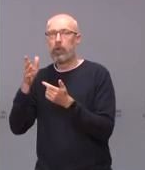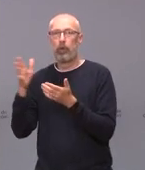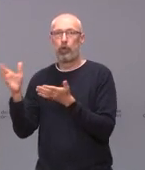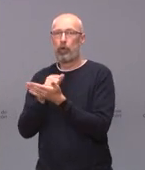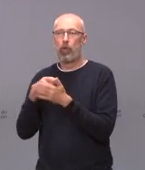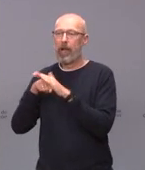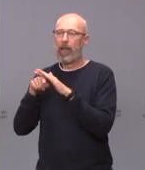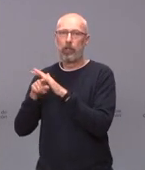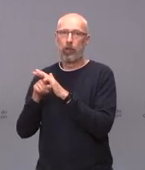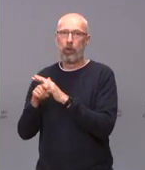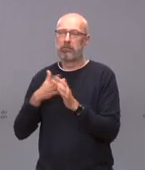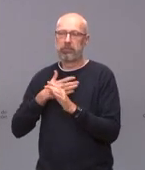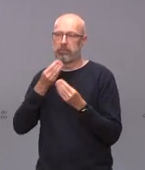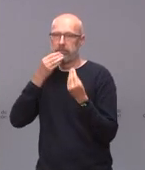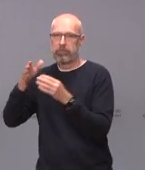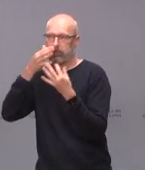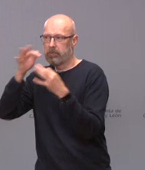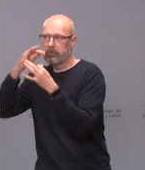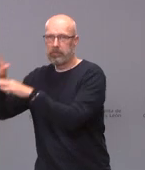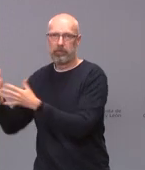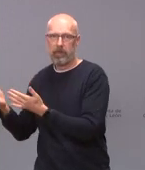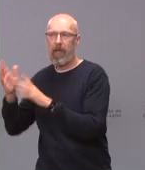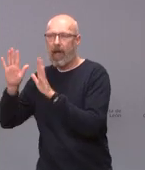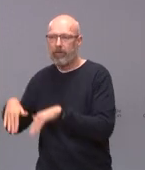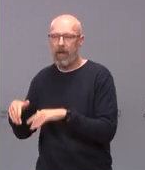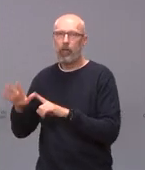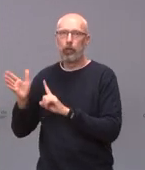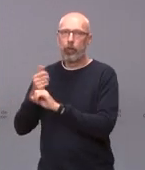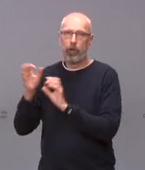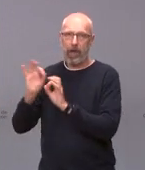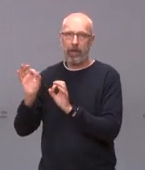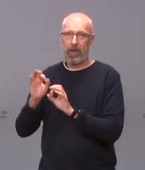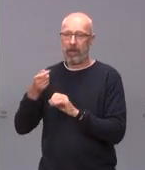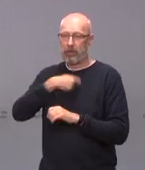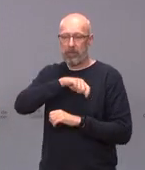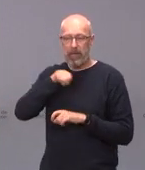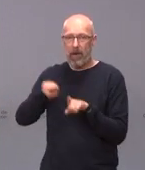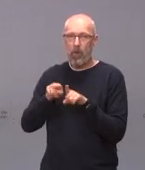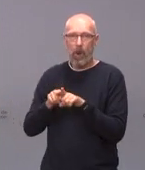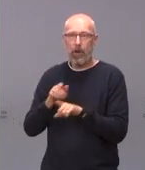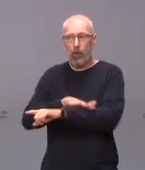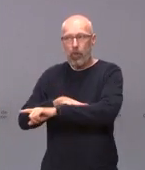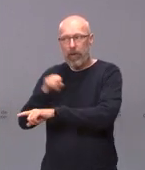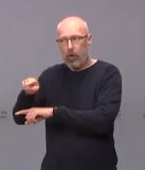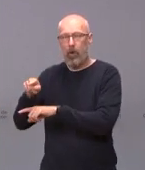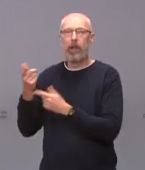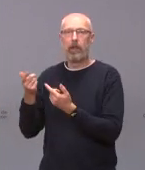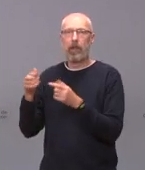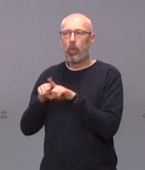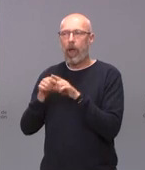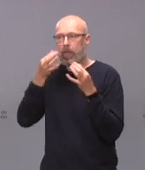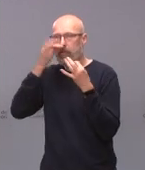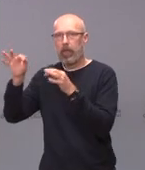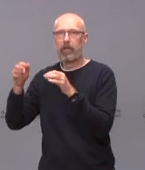pues no encuentra problemas para nada este es el país de la subcontrata el gobierno ha subcontratado también